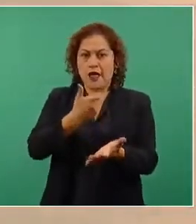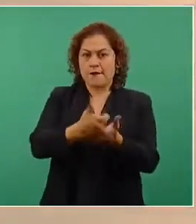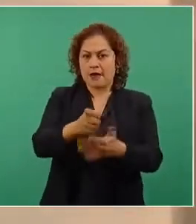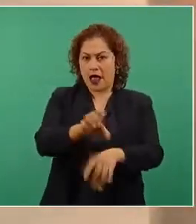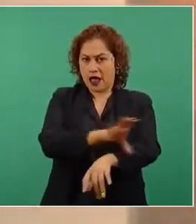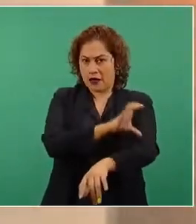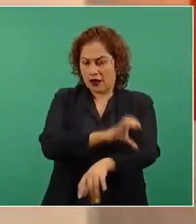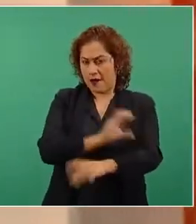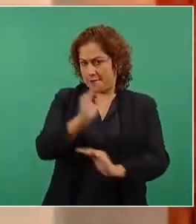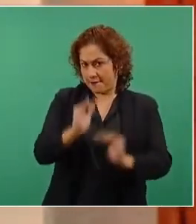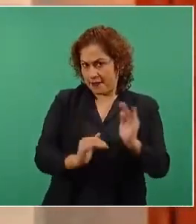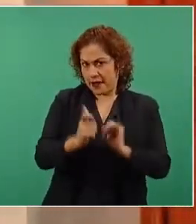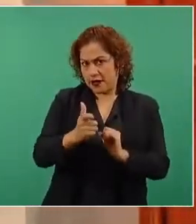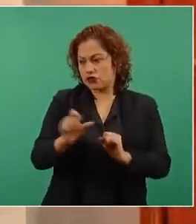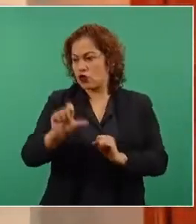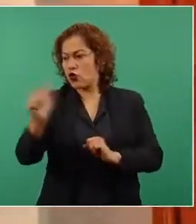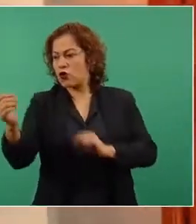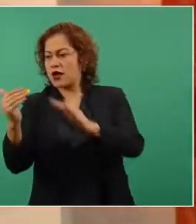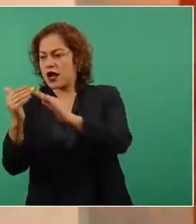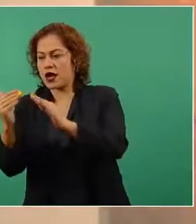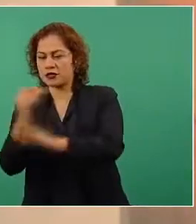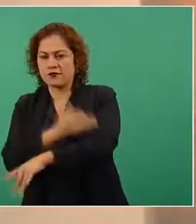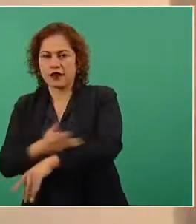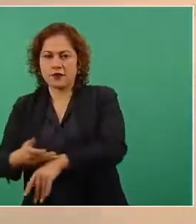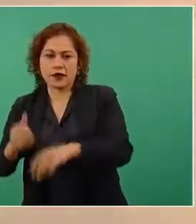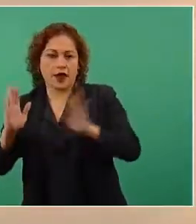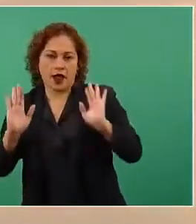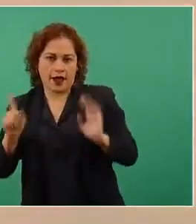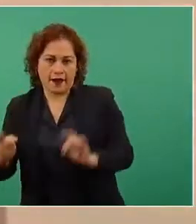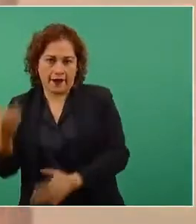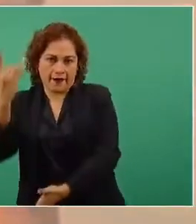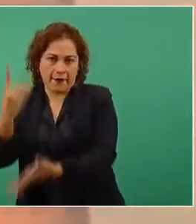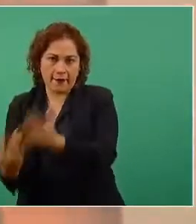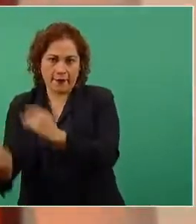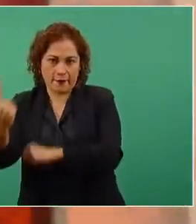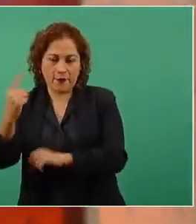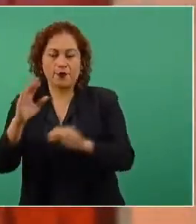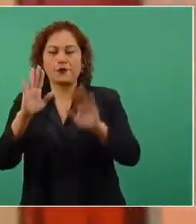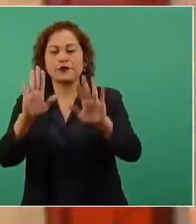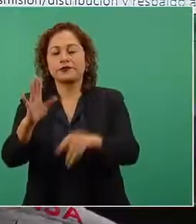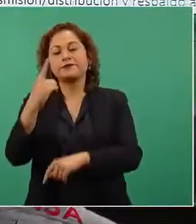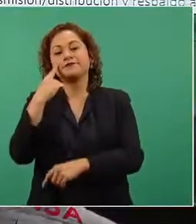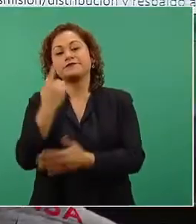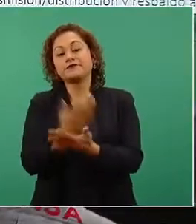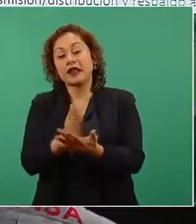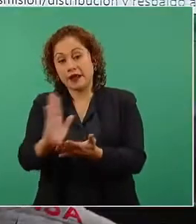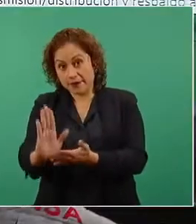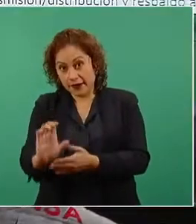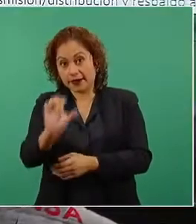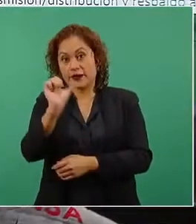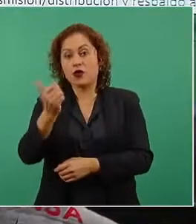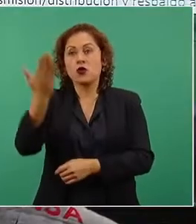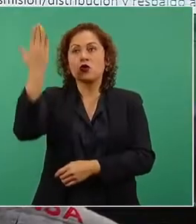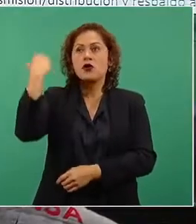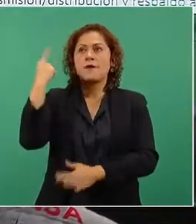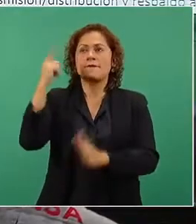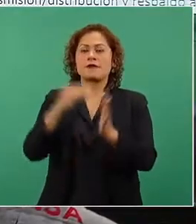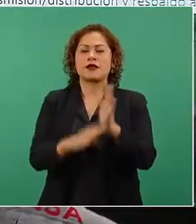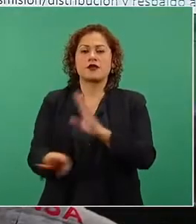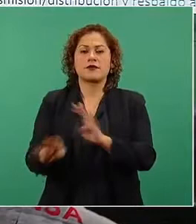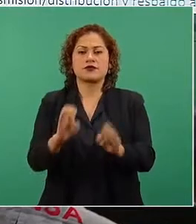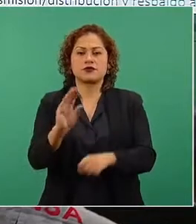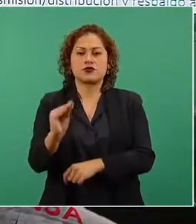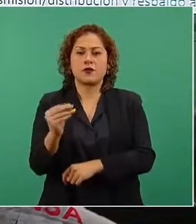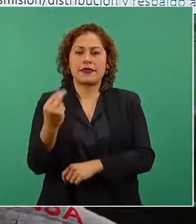Adicionalmente, la estructura tarifaria que hicieron durante muchos años, desde el 92 hasta la